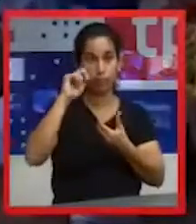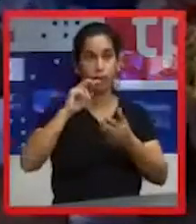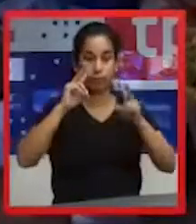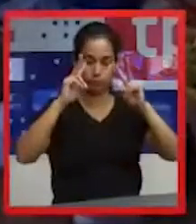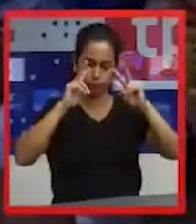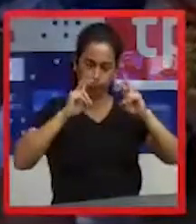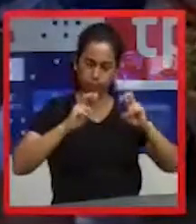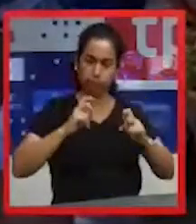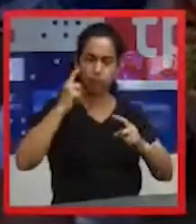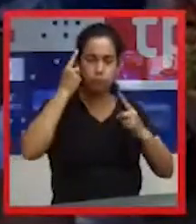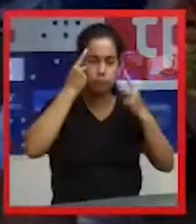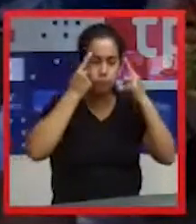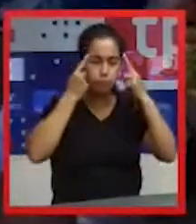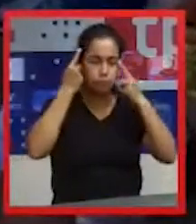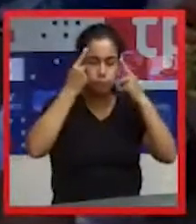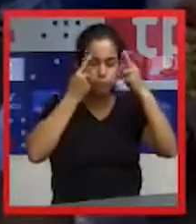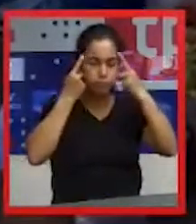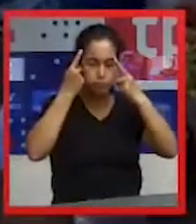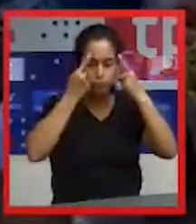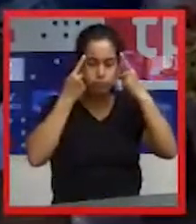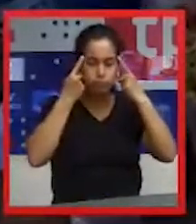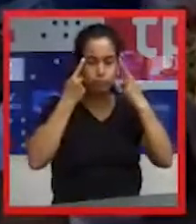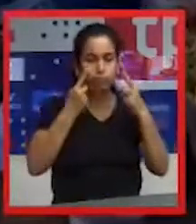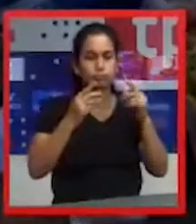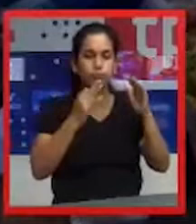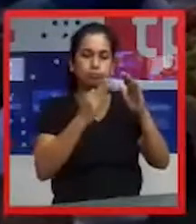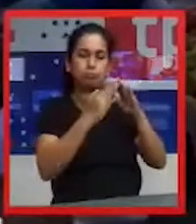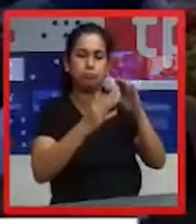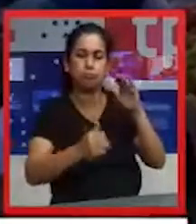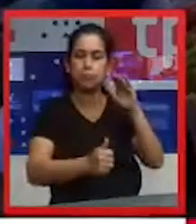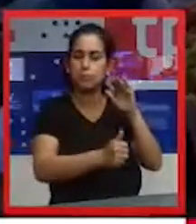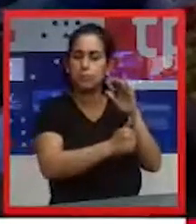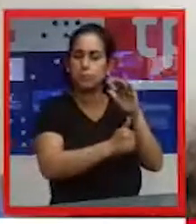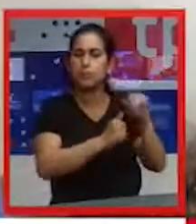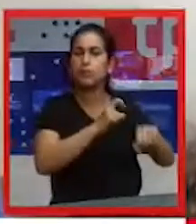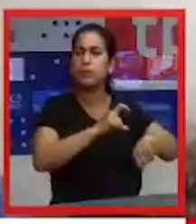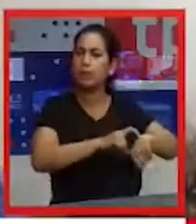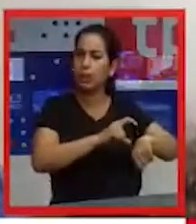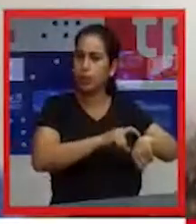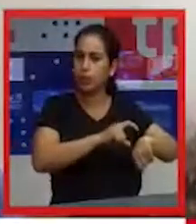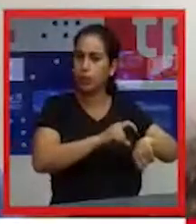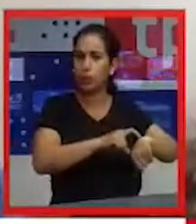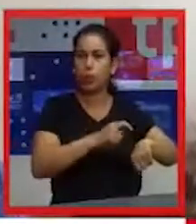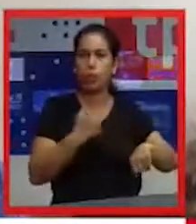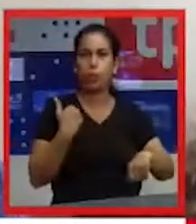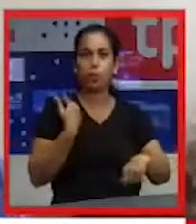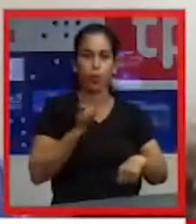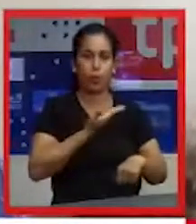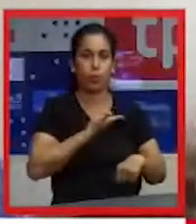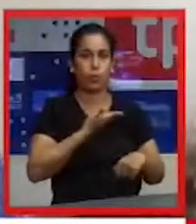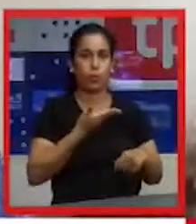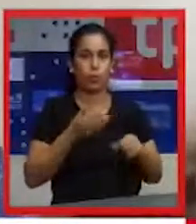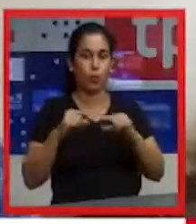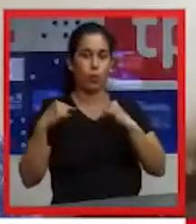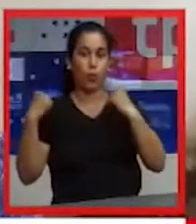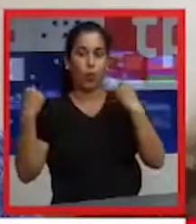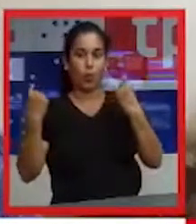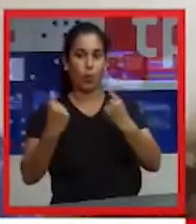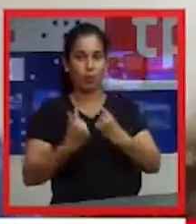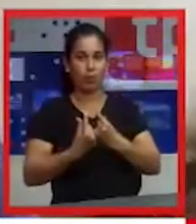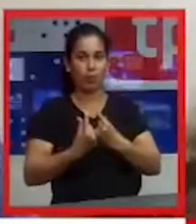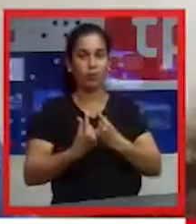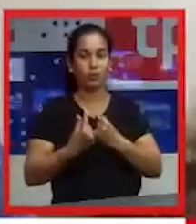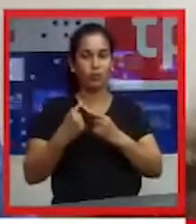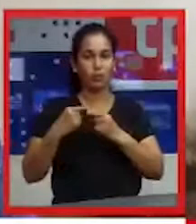de todo lo que es la trayectoria de la cuarentena, ¿no? Y sobre todo nuestro sector. Y Andé, nosotros